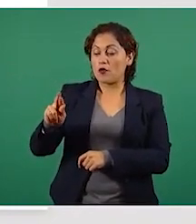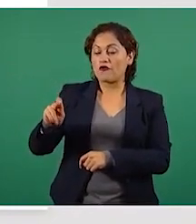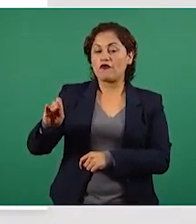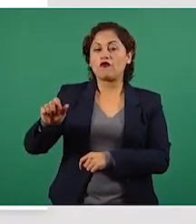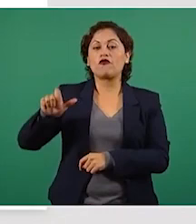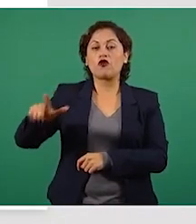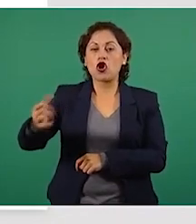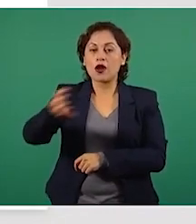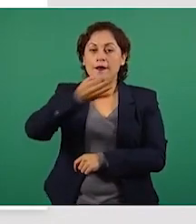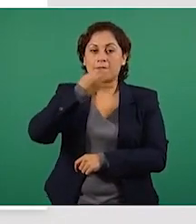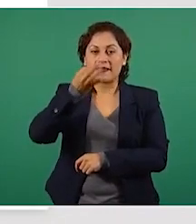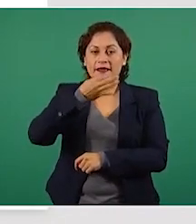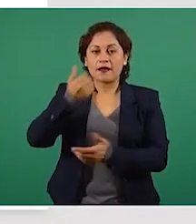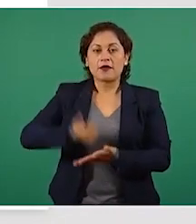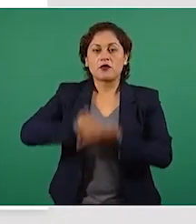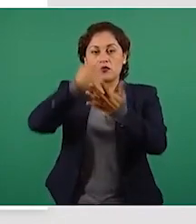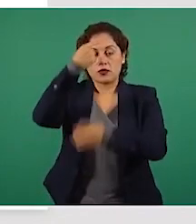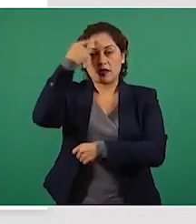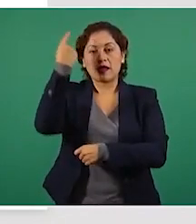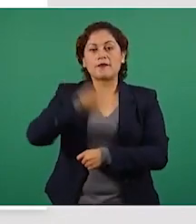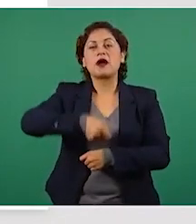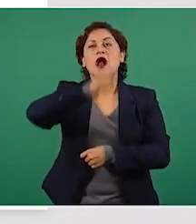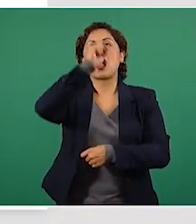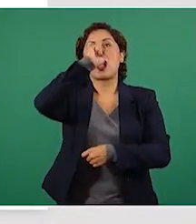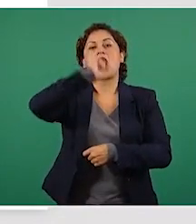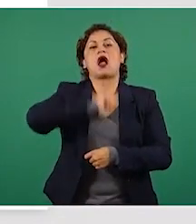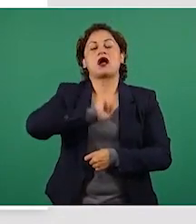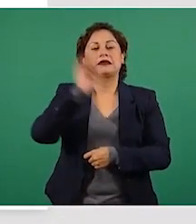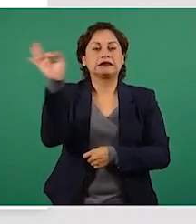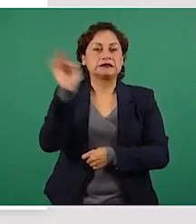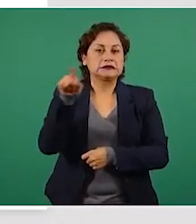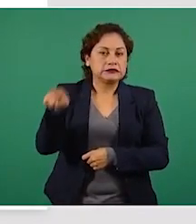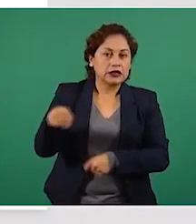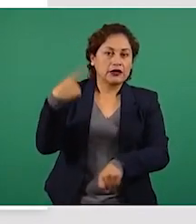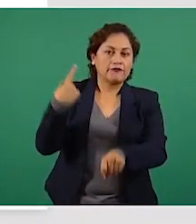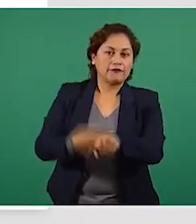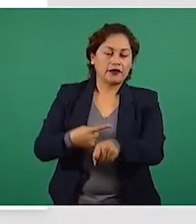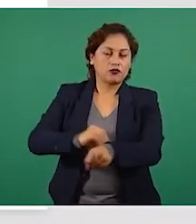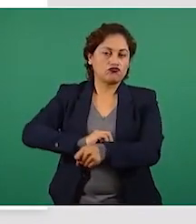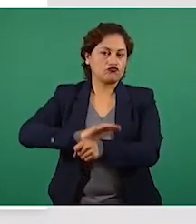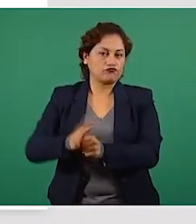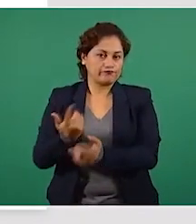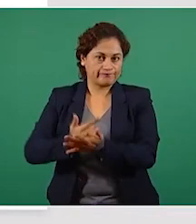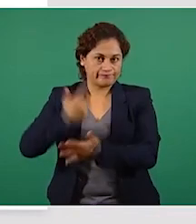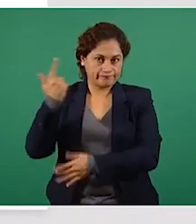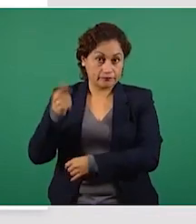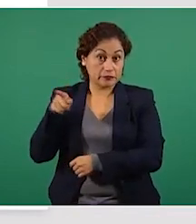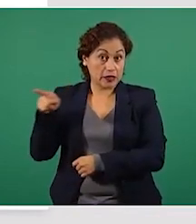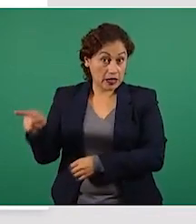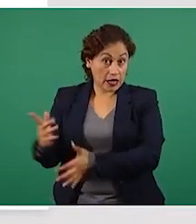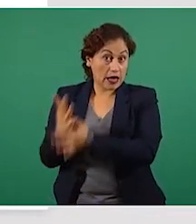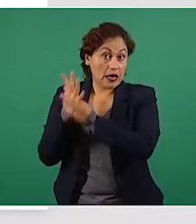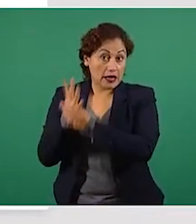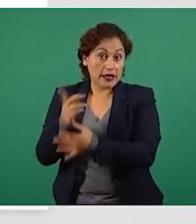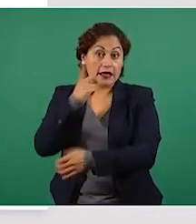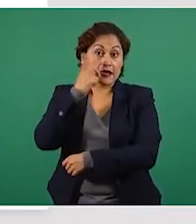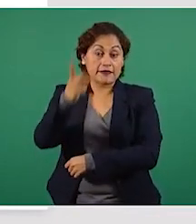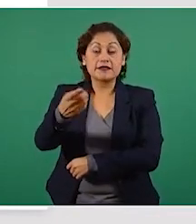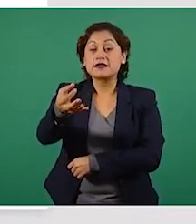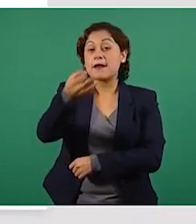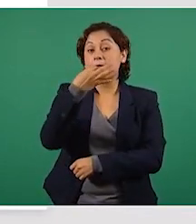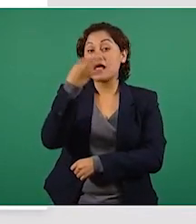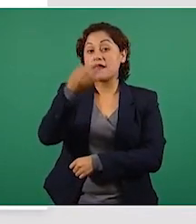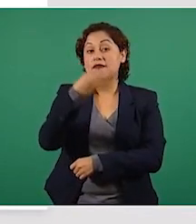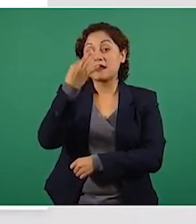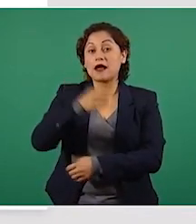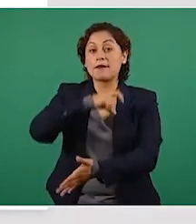utilizado para intubar a pacientes críticos de COVID-19. El señor Darío Celis asegura que el medicamento fue comprado